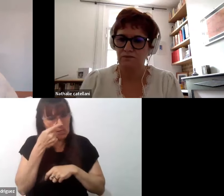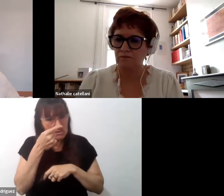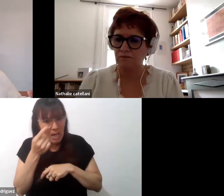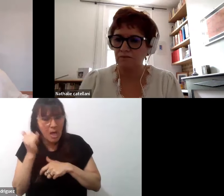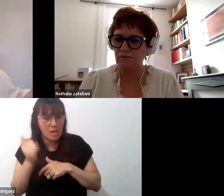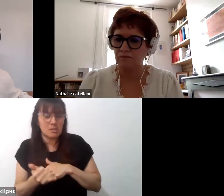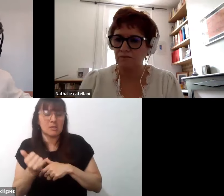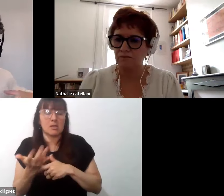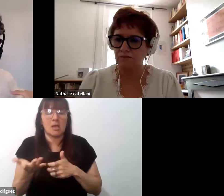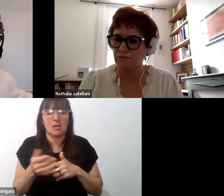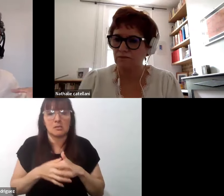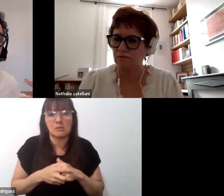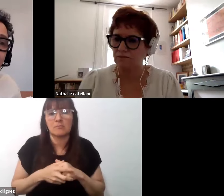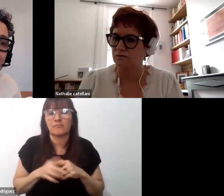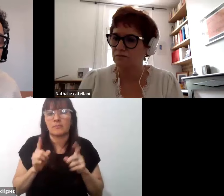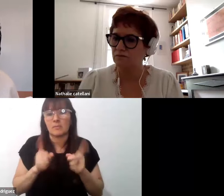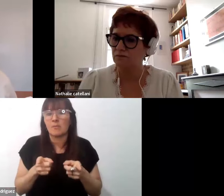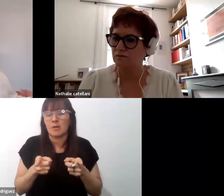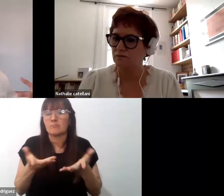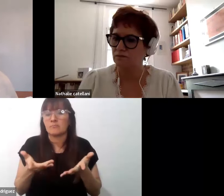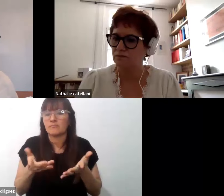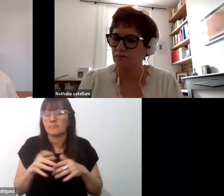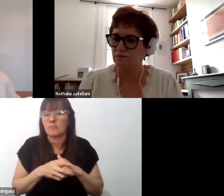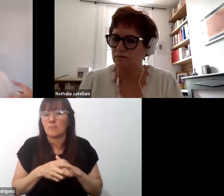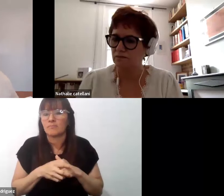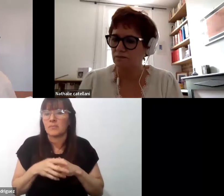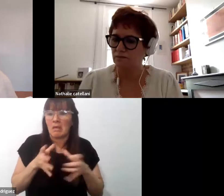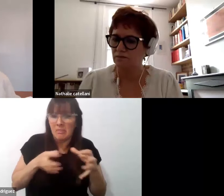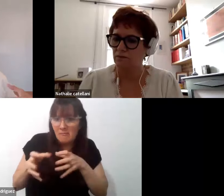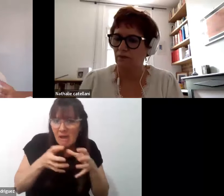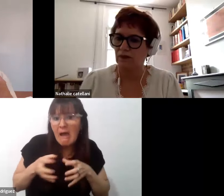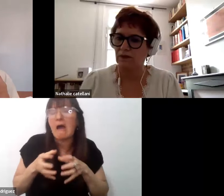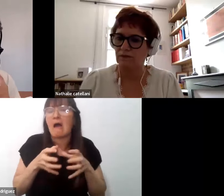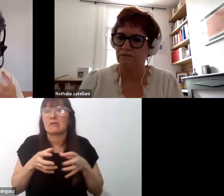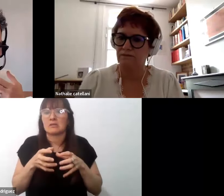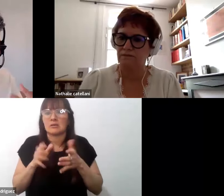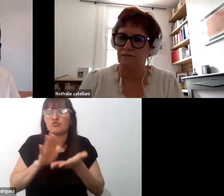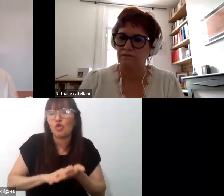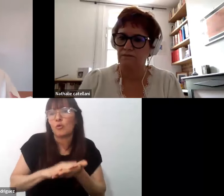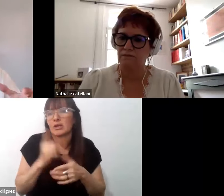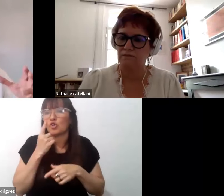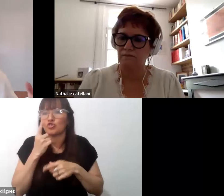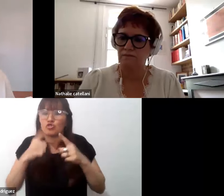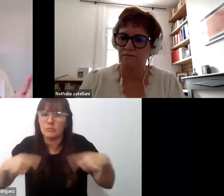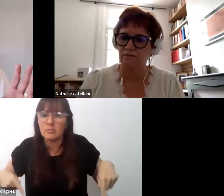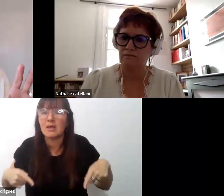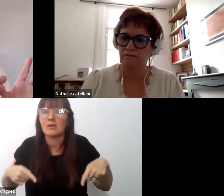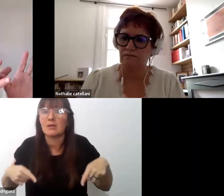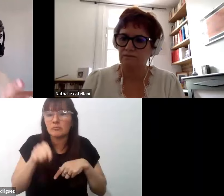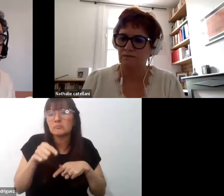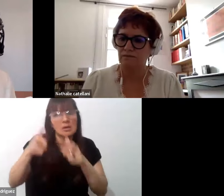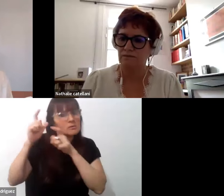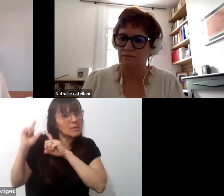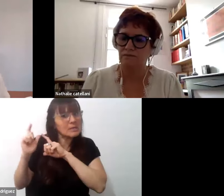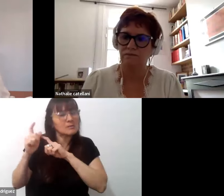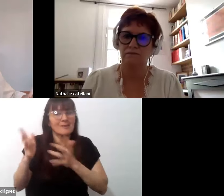intensas y muy productivas en términos de debates epistemológicos y metodológicos, ¿no? Fueron experiencias muy